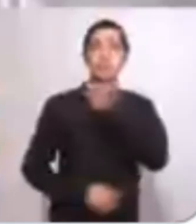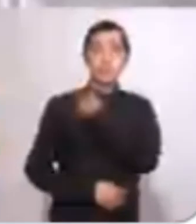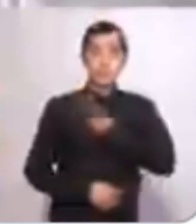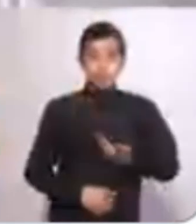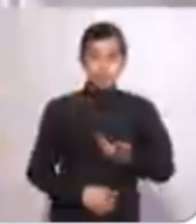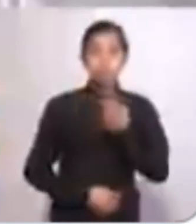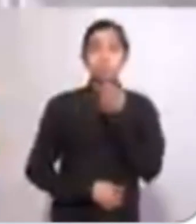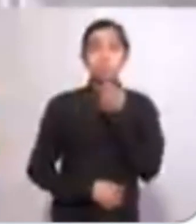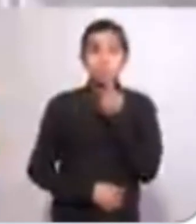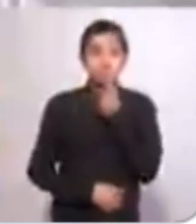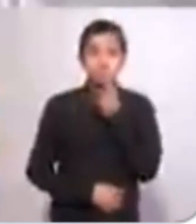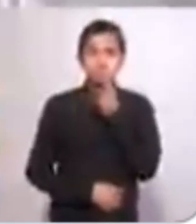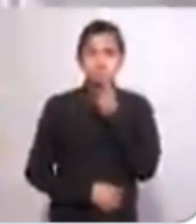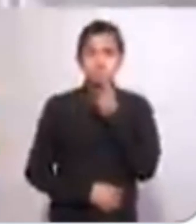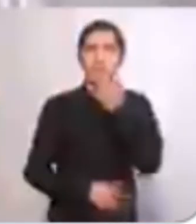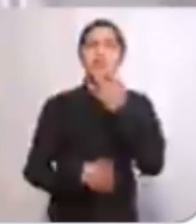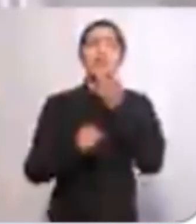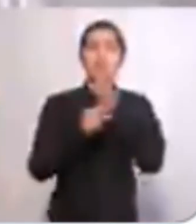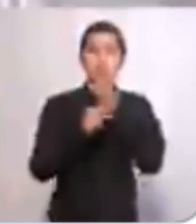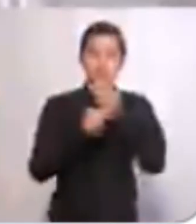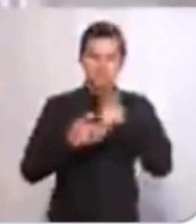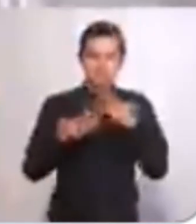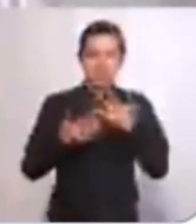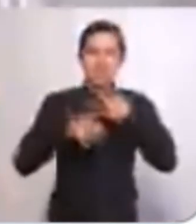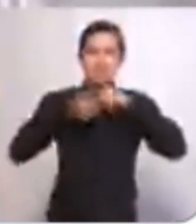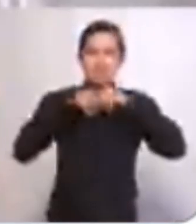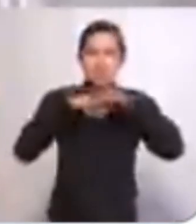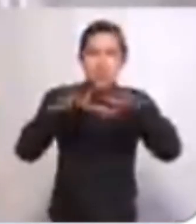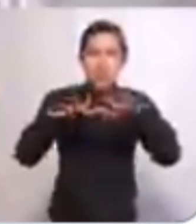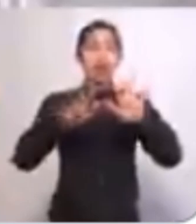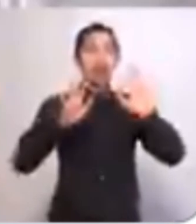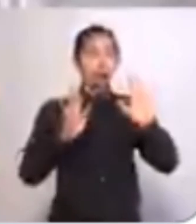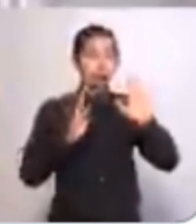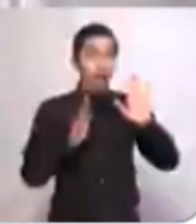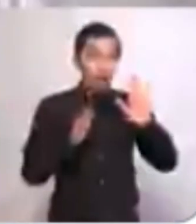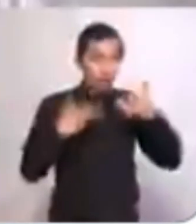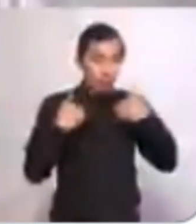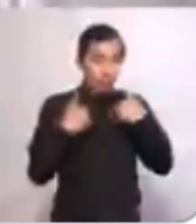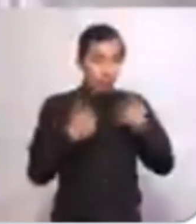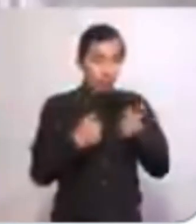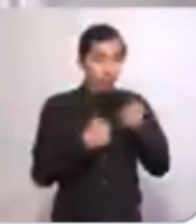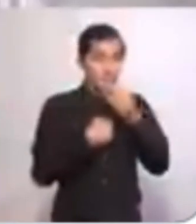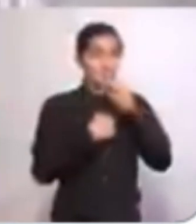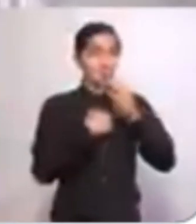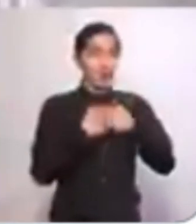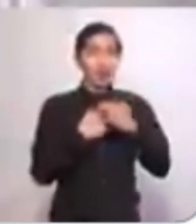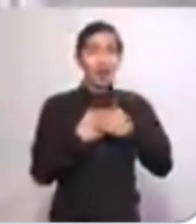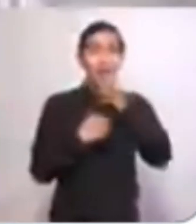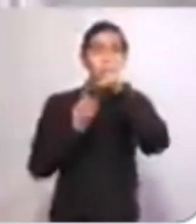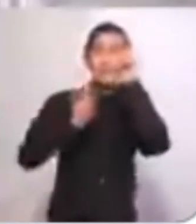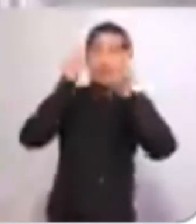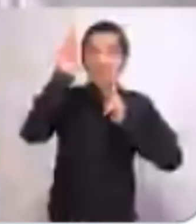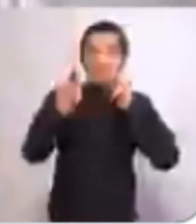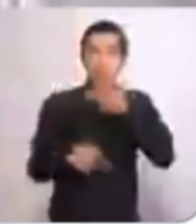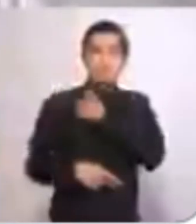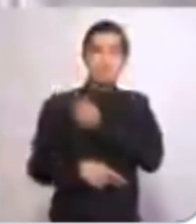Presidente Andrés Manuel, le envío este mensaje ahora que me he enterado de que usted visitará al presidente